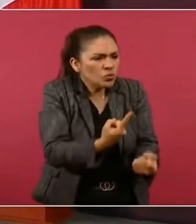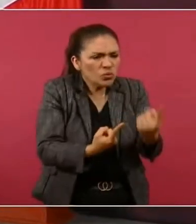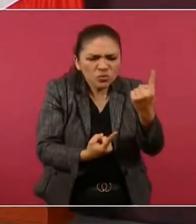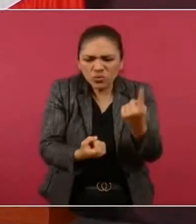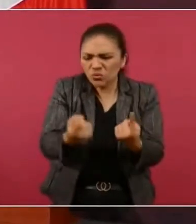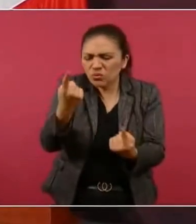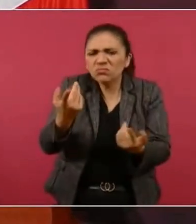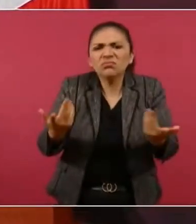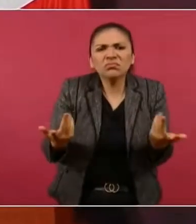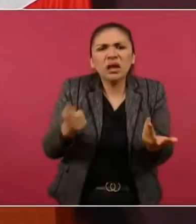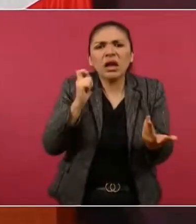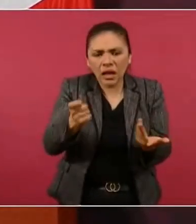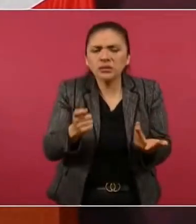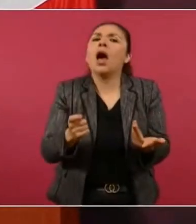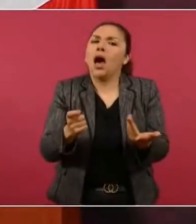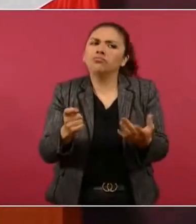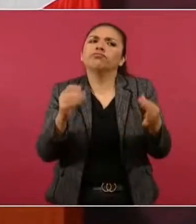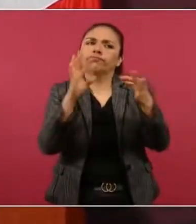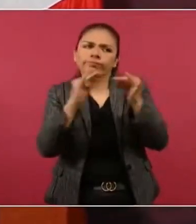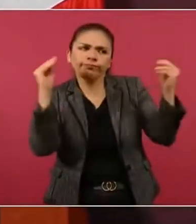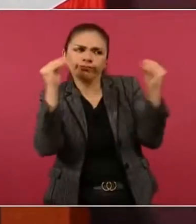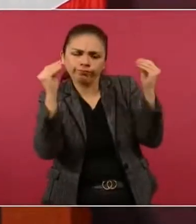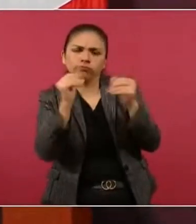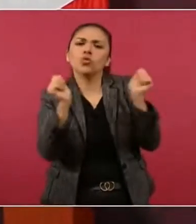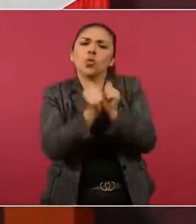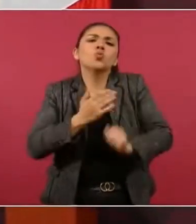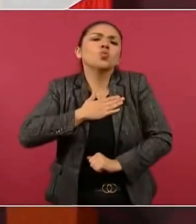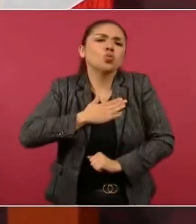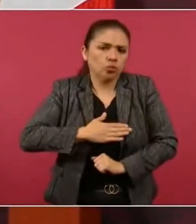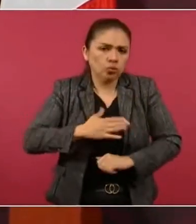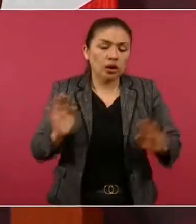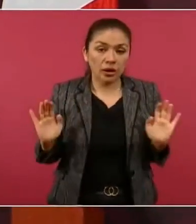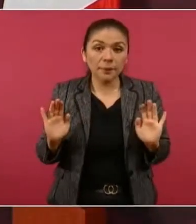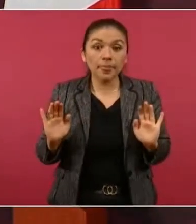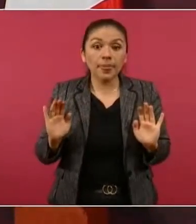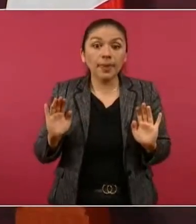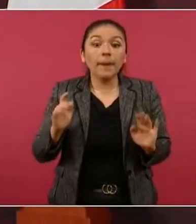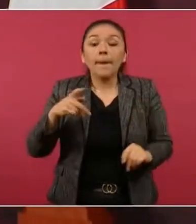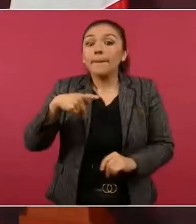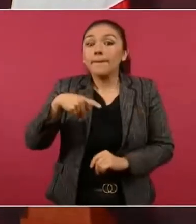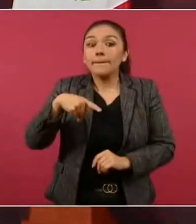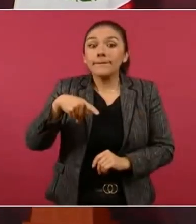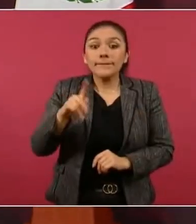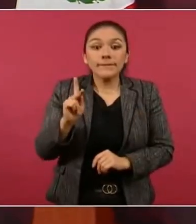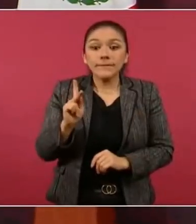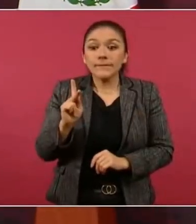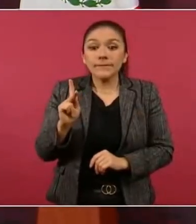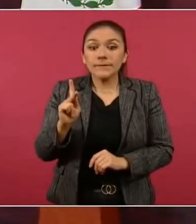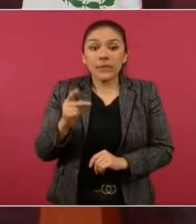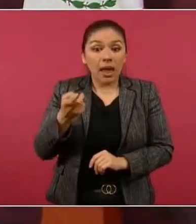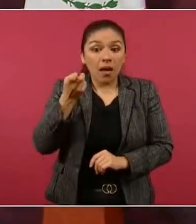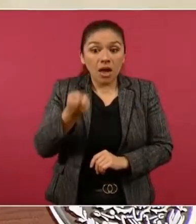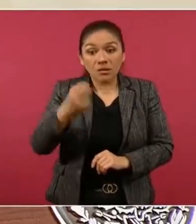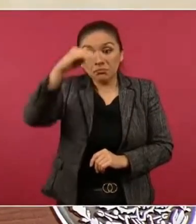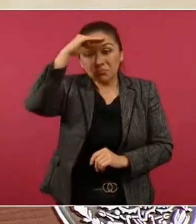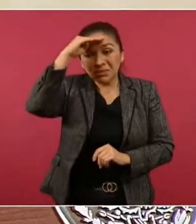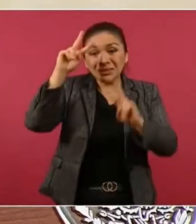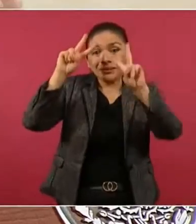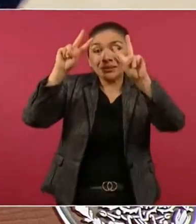y hacer justicia. Pero no es un asunto